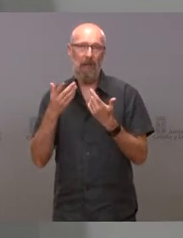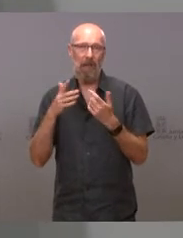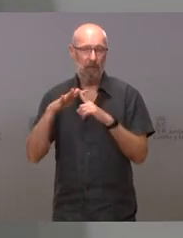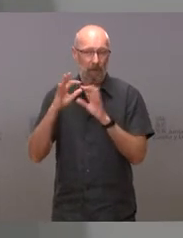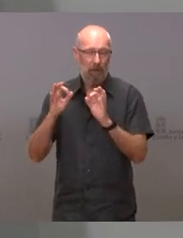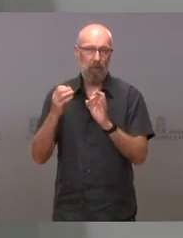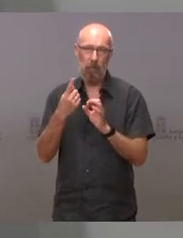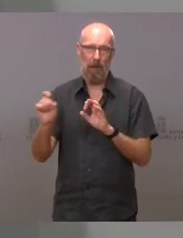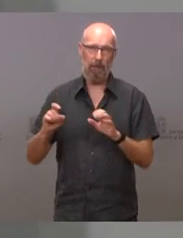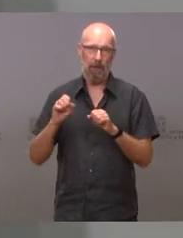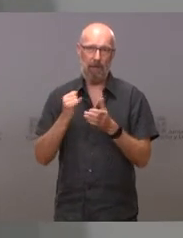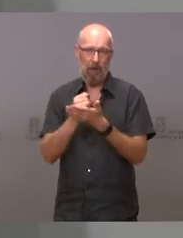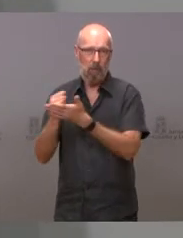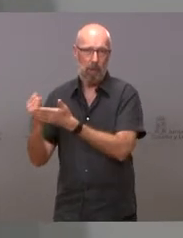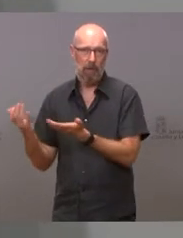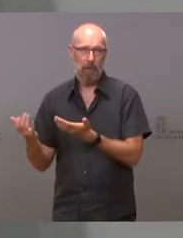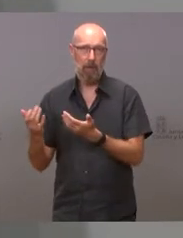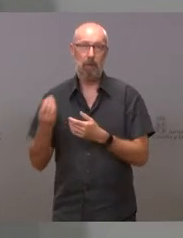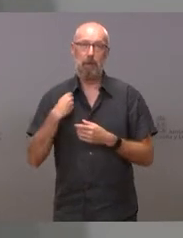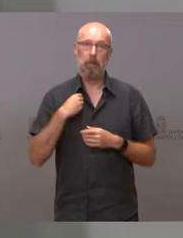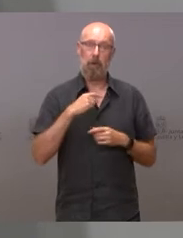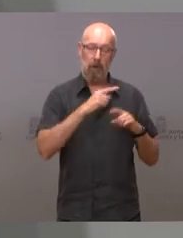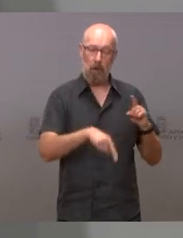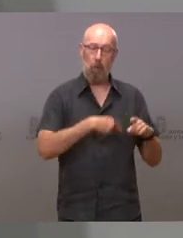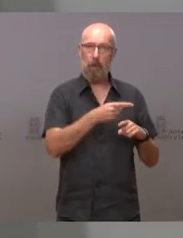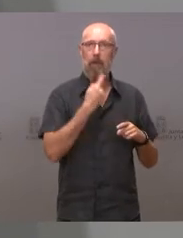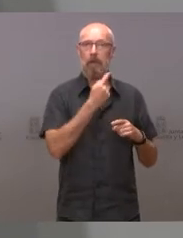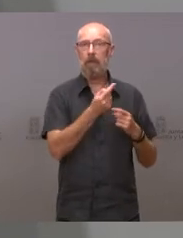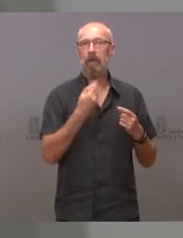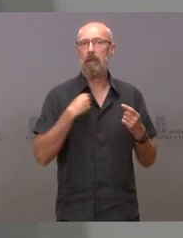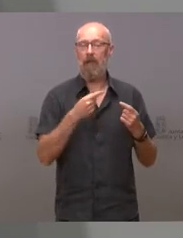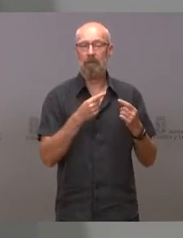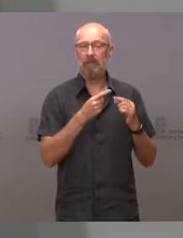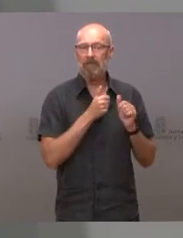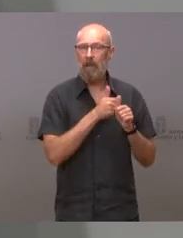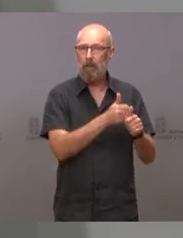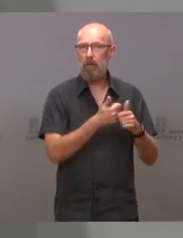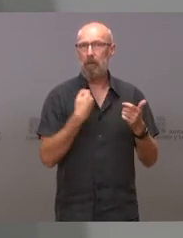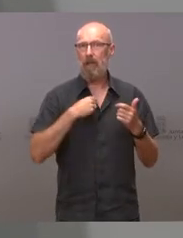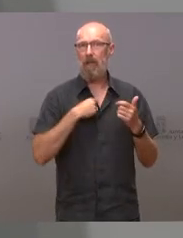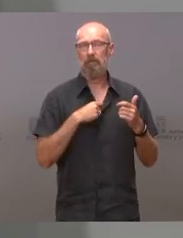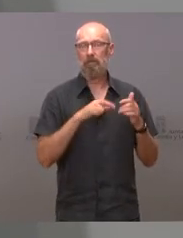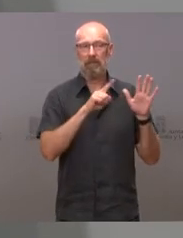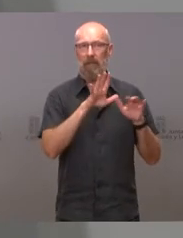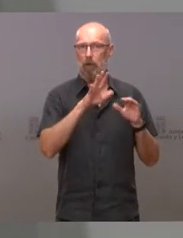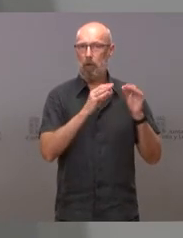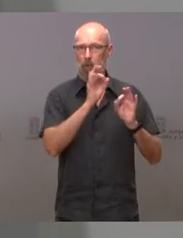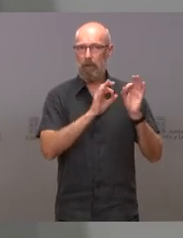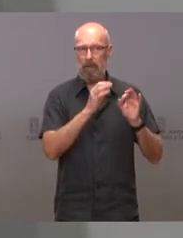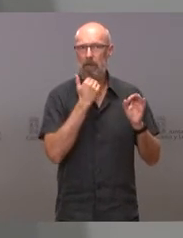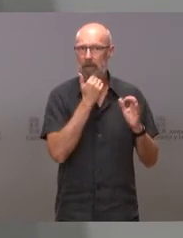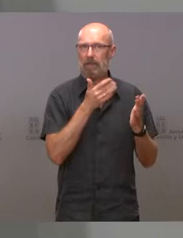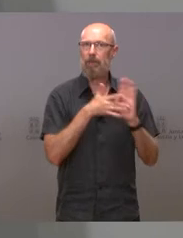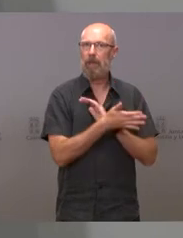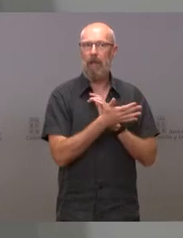caso concreto, lo que usted me pregunta, de rueda, la trazabilidad está en el 75% y, por tanto, no se ha tomado esa decisión. Los cribados